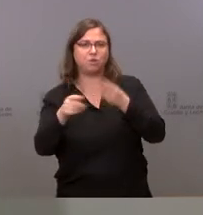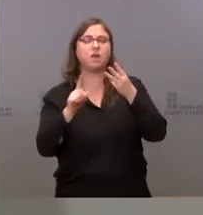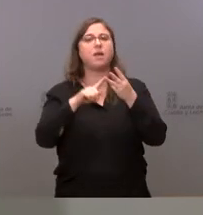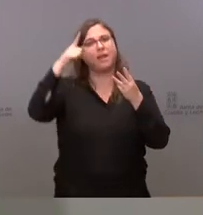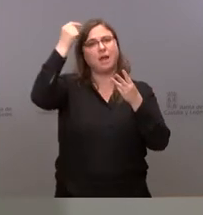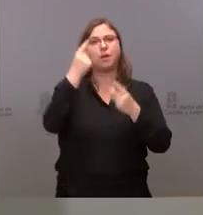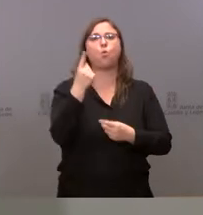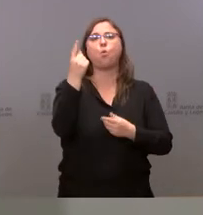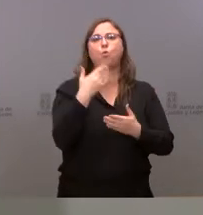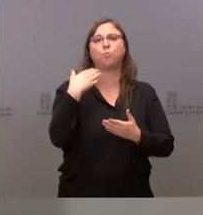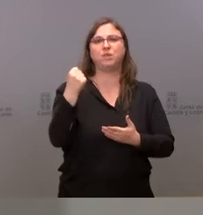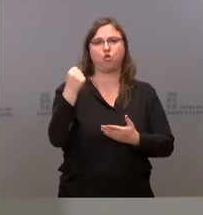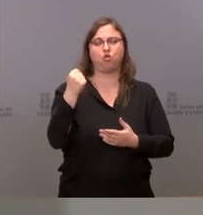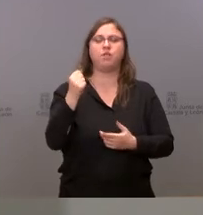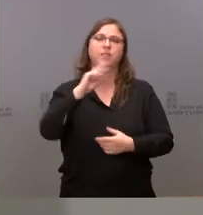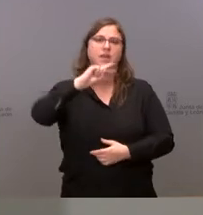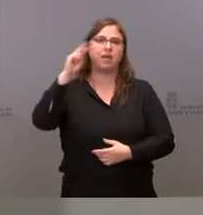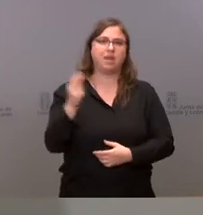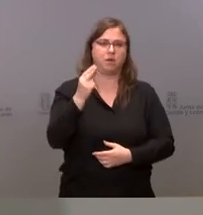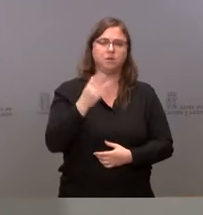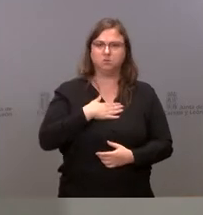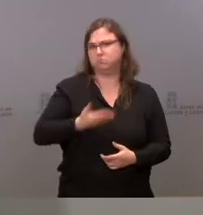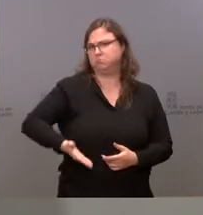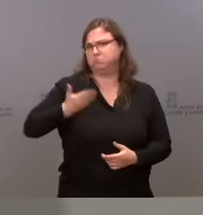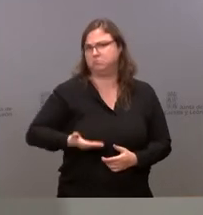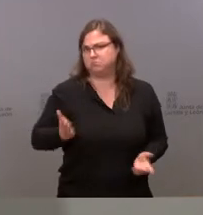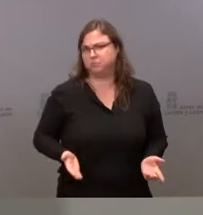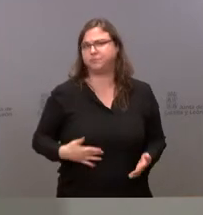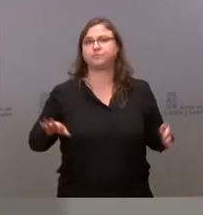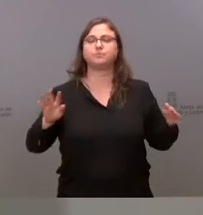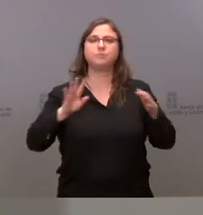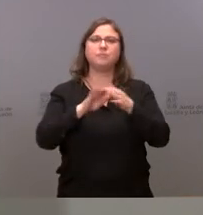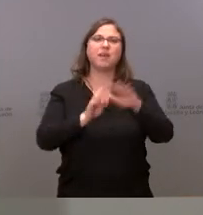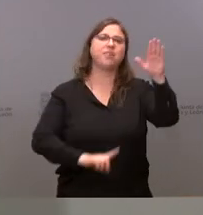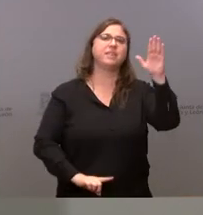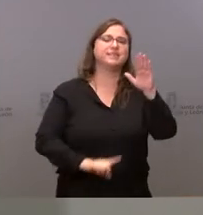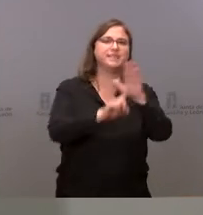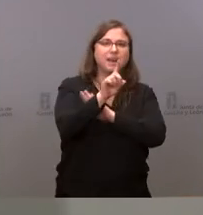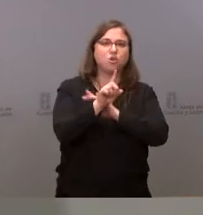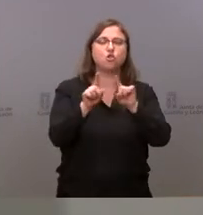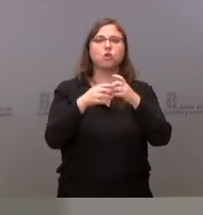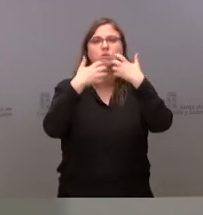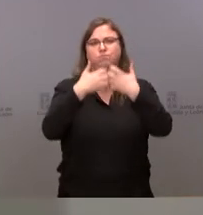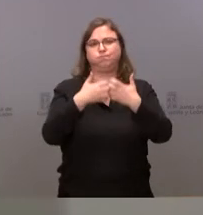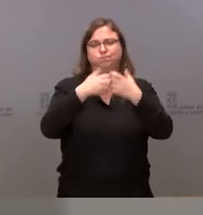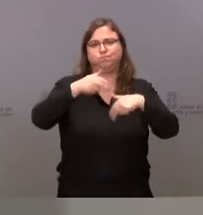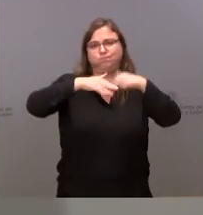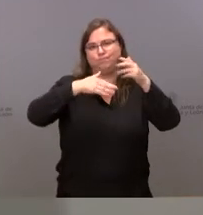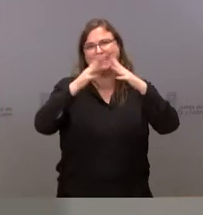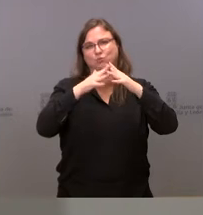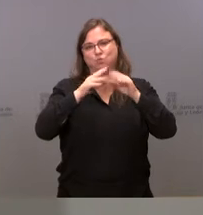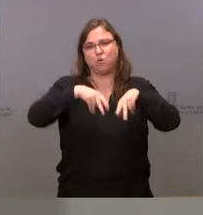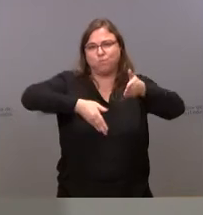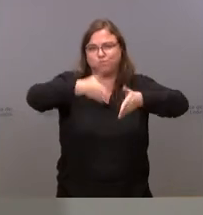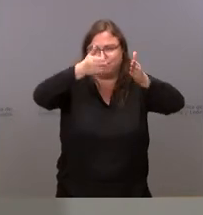Ávila 1 millón de euros. Cifras ciertamente relevantes en materia del desarrollo de las infraestructuras, en este caso